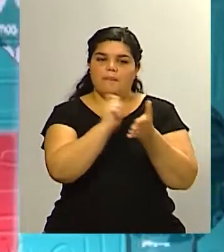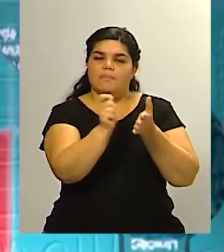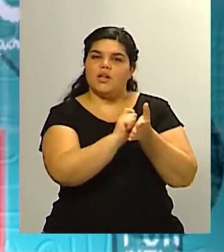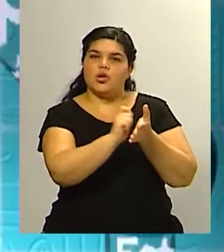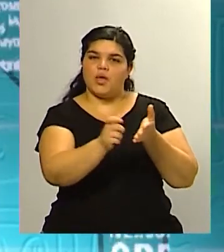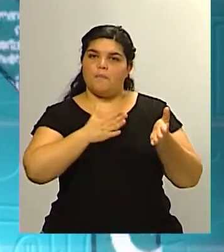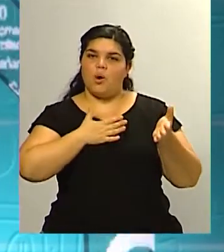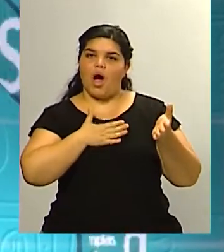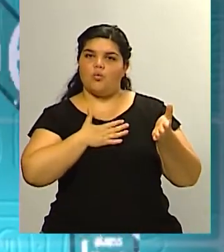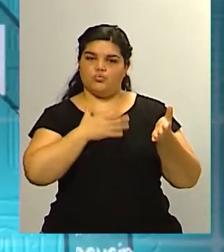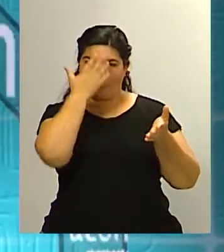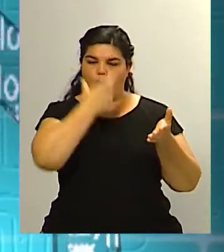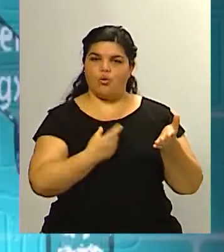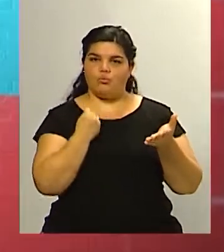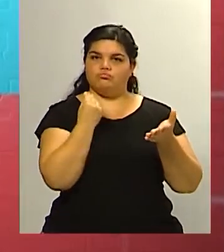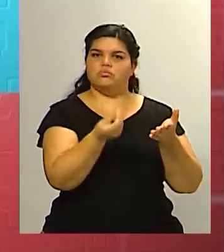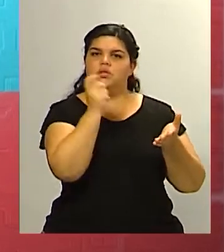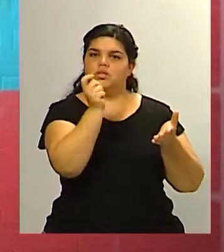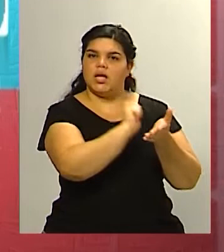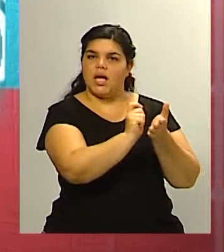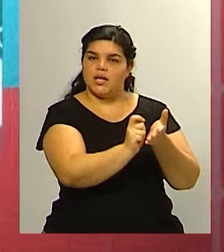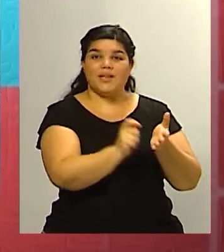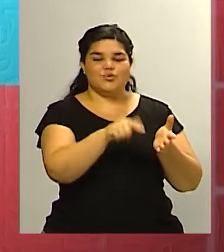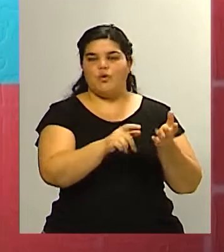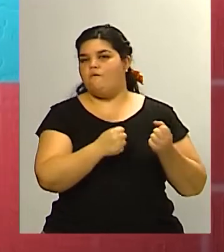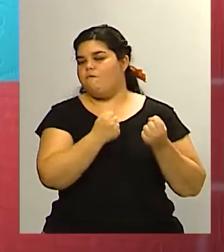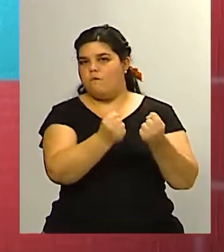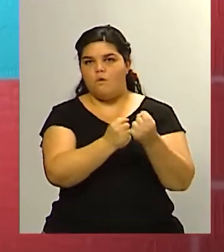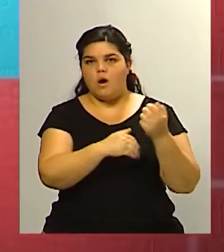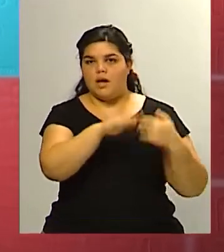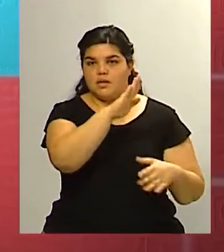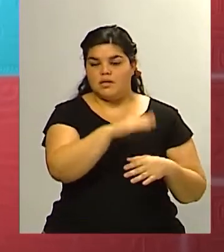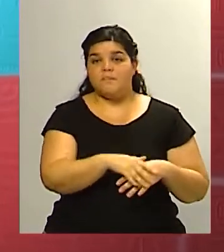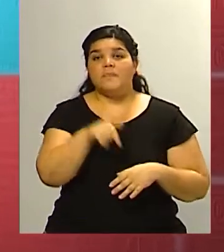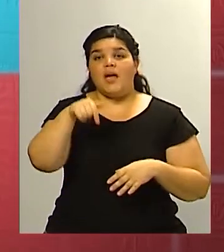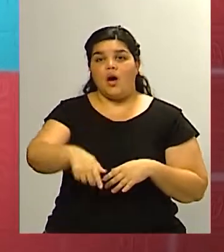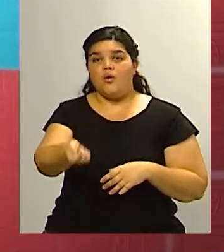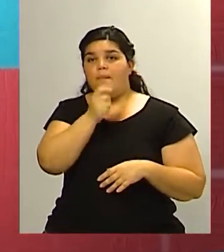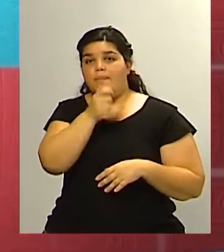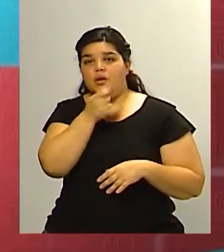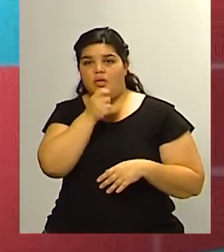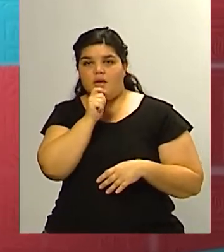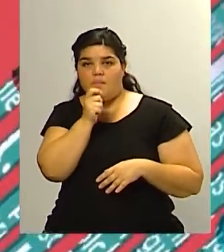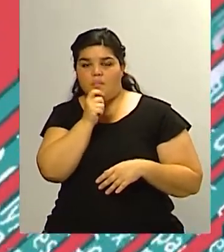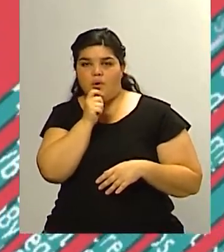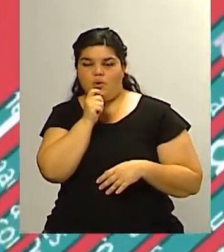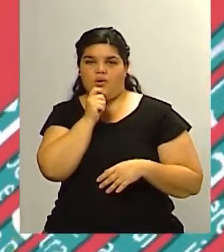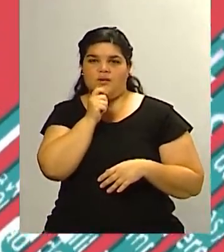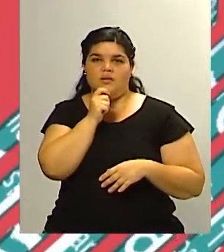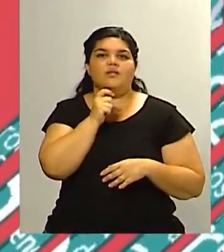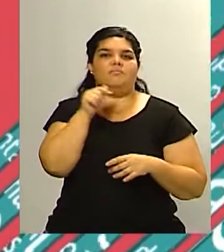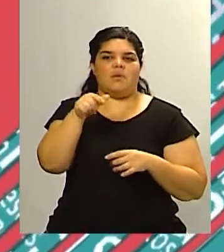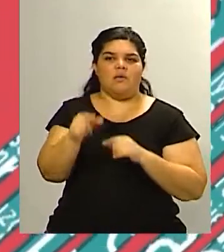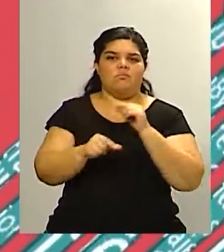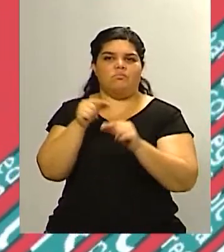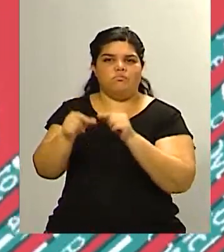cada vez más valor de hecho en la Argentina el contenido periodístico por fuera del sistema mainstream está en auge y